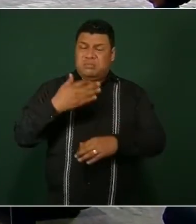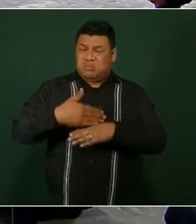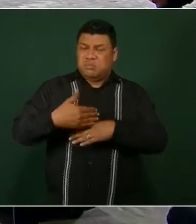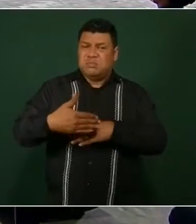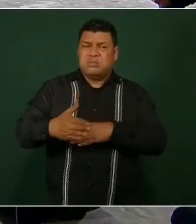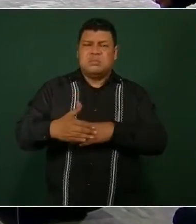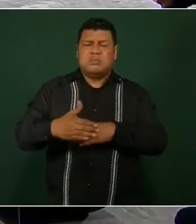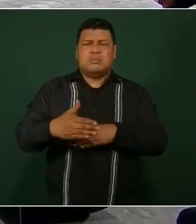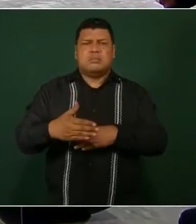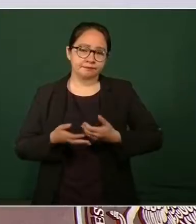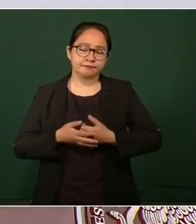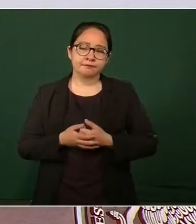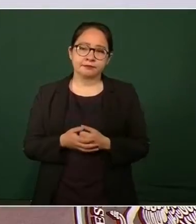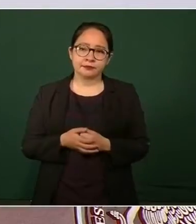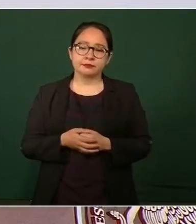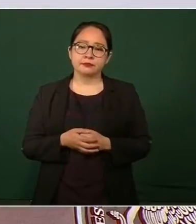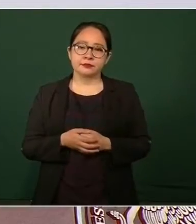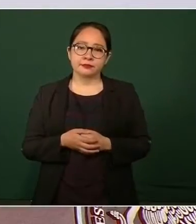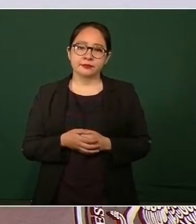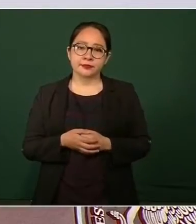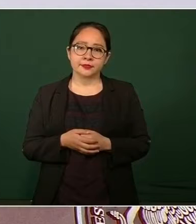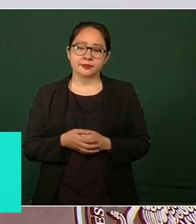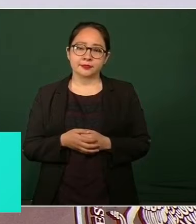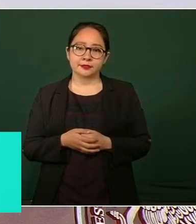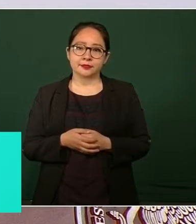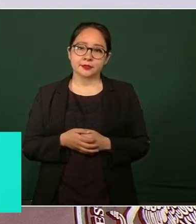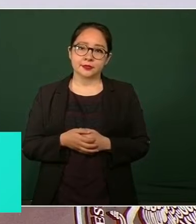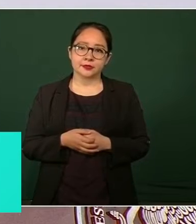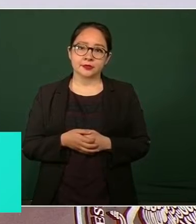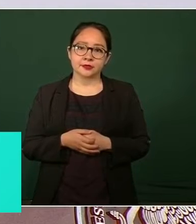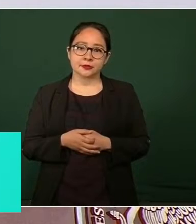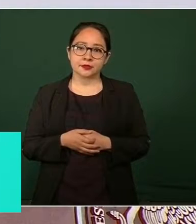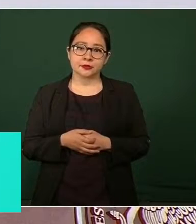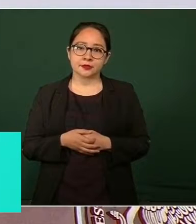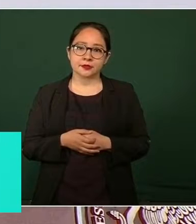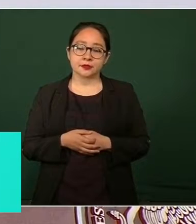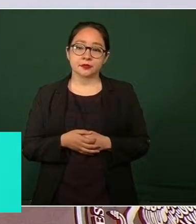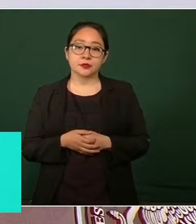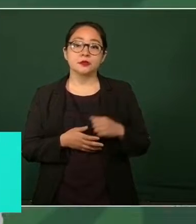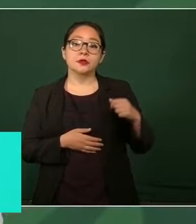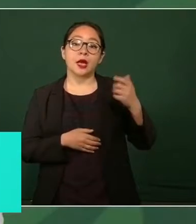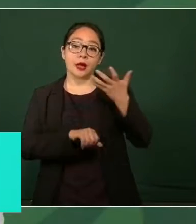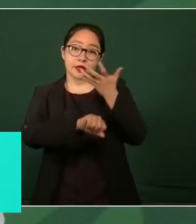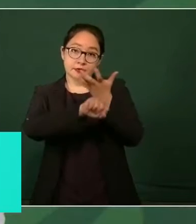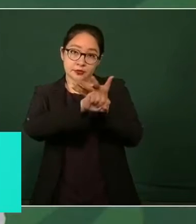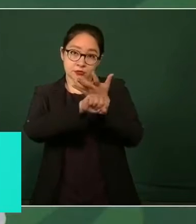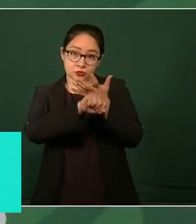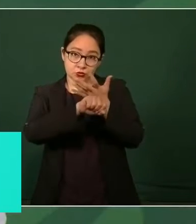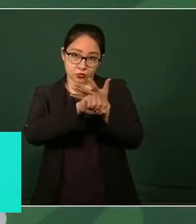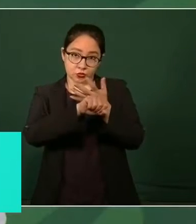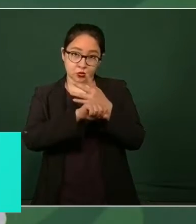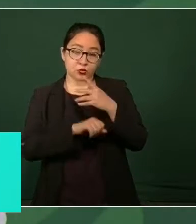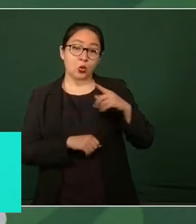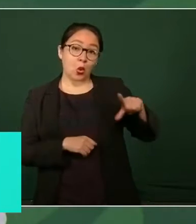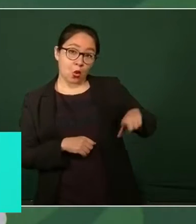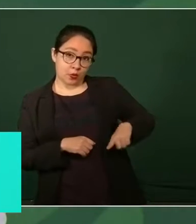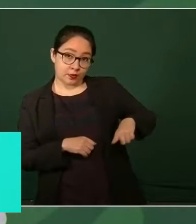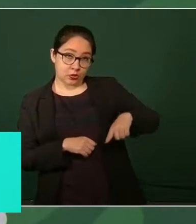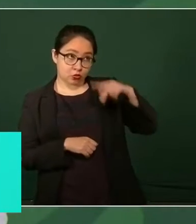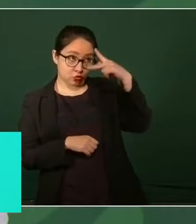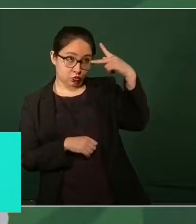la visita que realizó a Monterrey. El gobierno de Estados Unidos ha